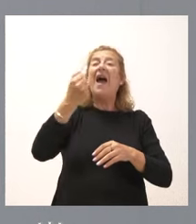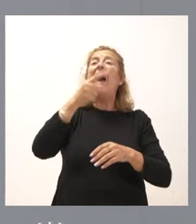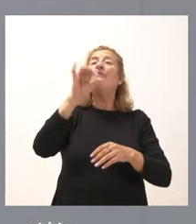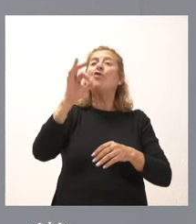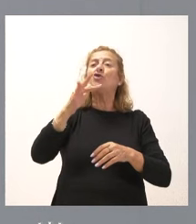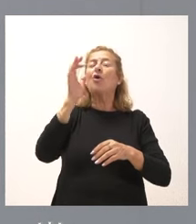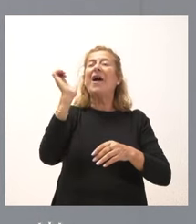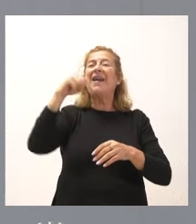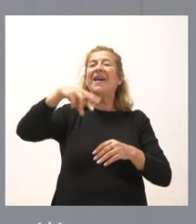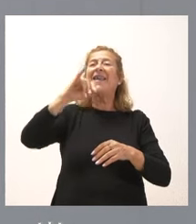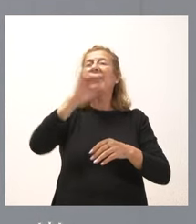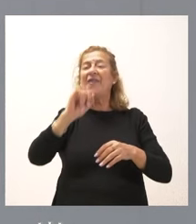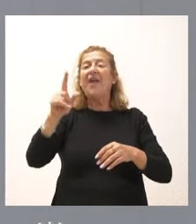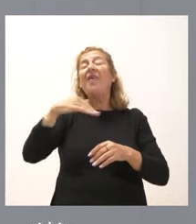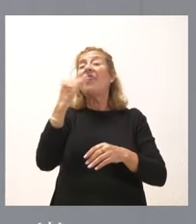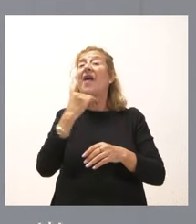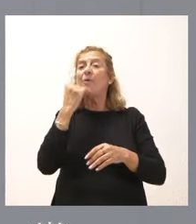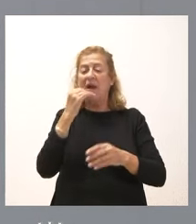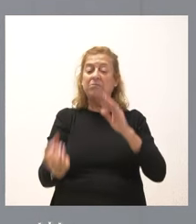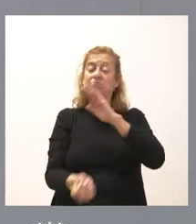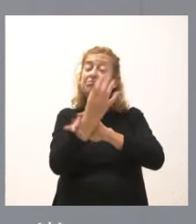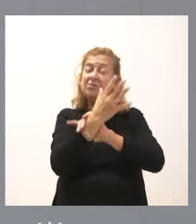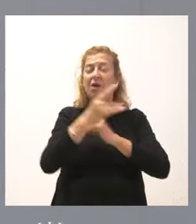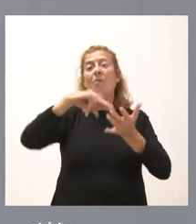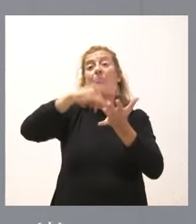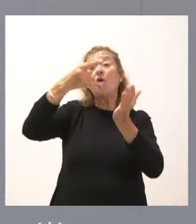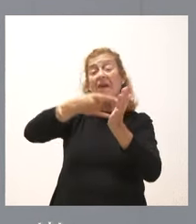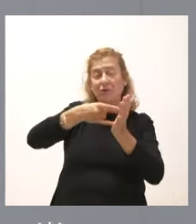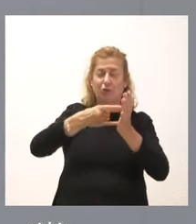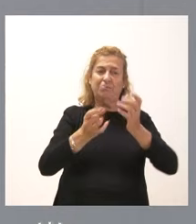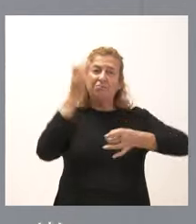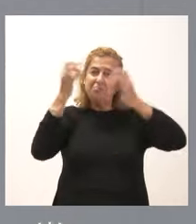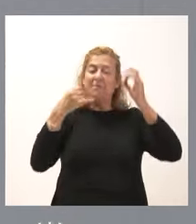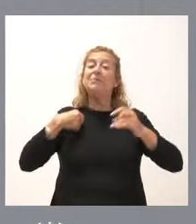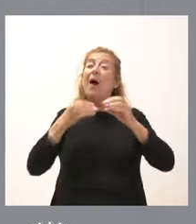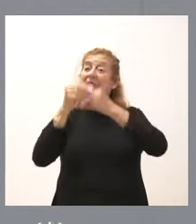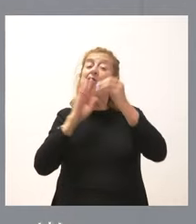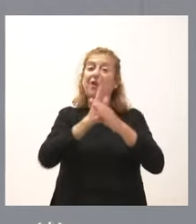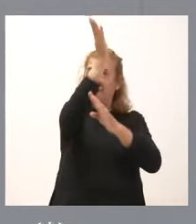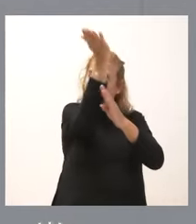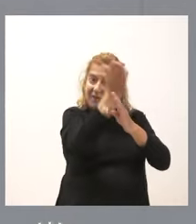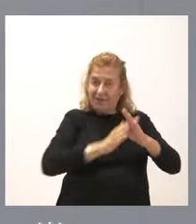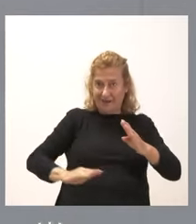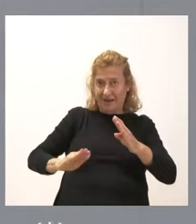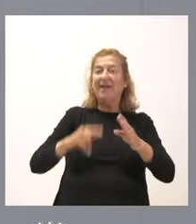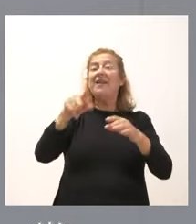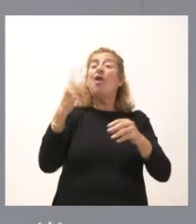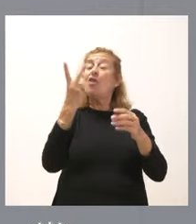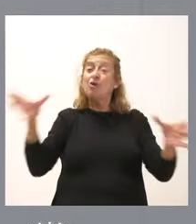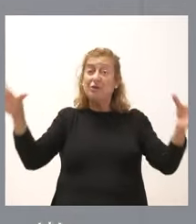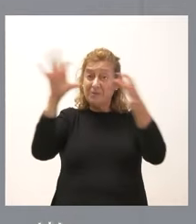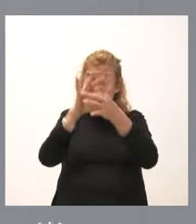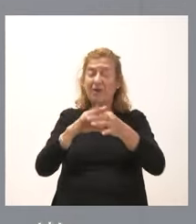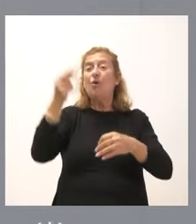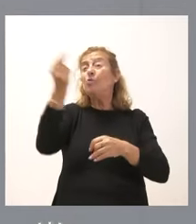estudiará la implantación de proyectos innovadores a desarrollar en la raya. Estas actuaciones conjuntas, las dos, suman 115.000